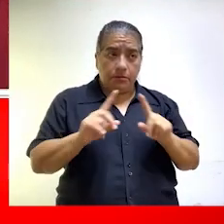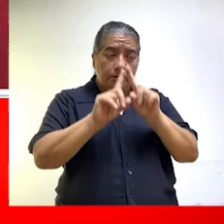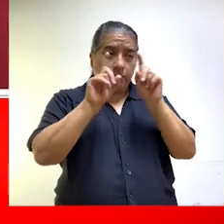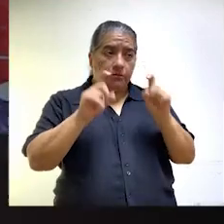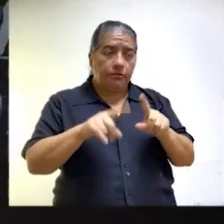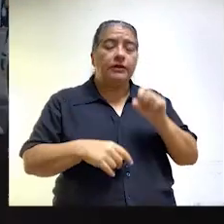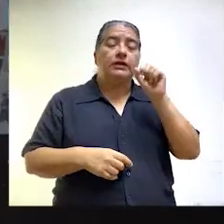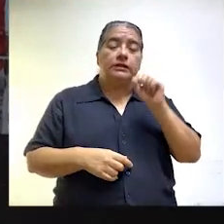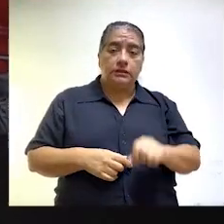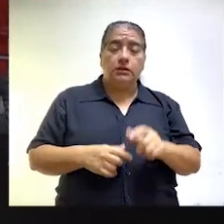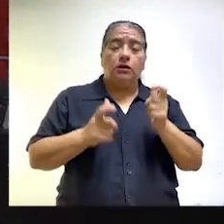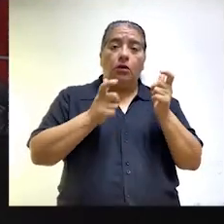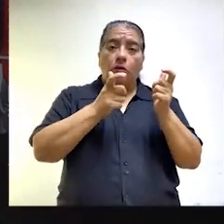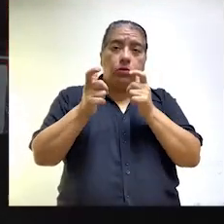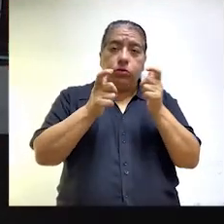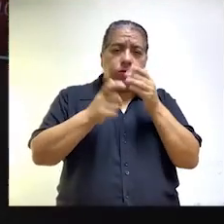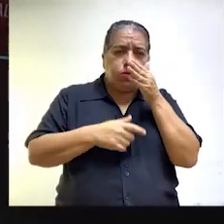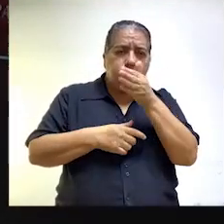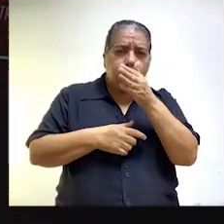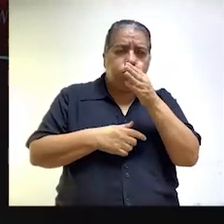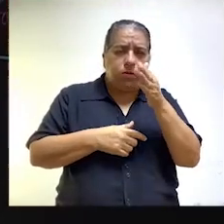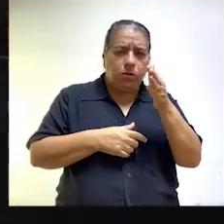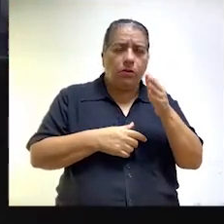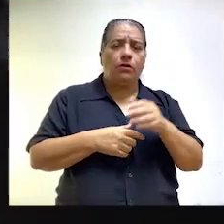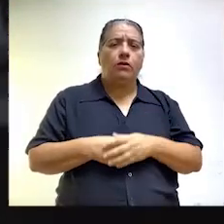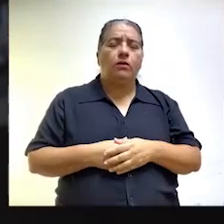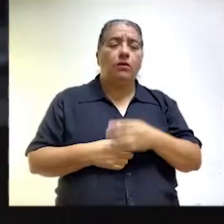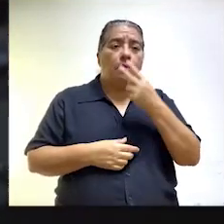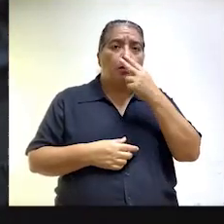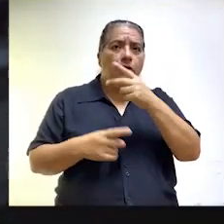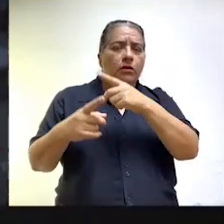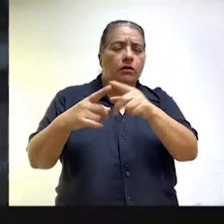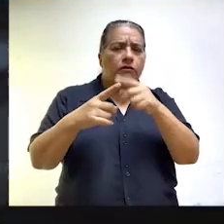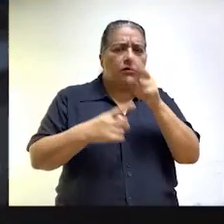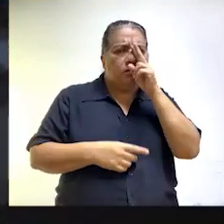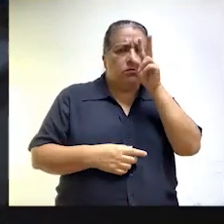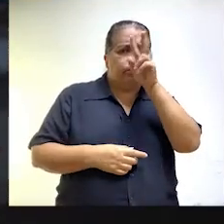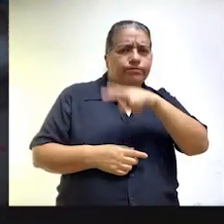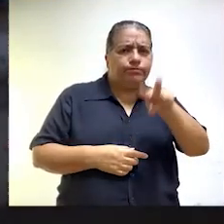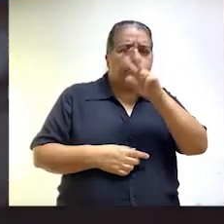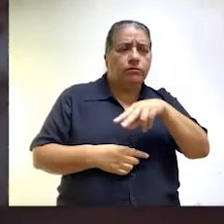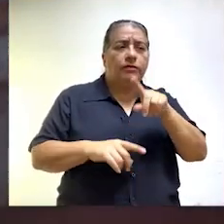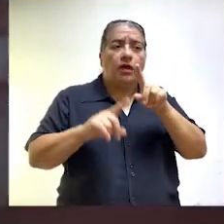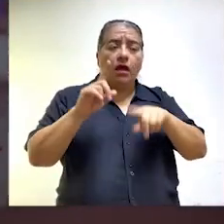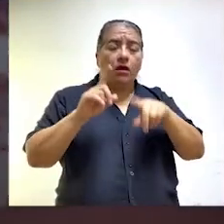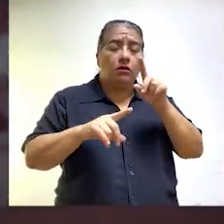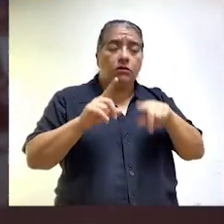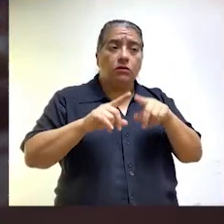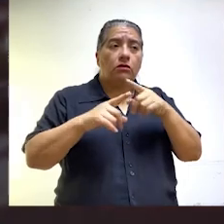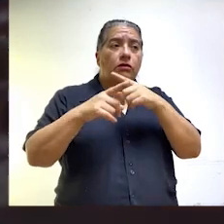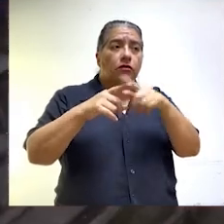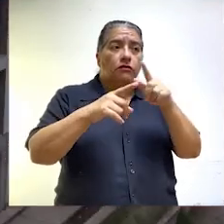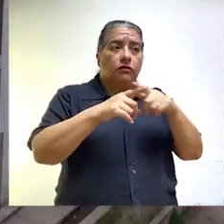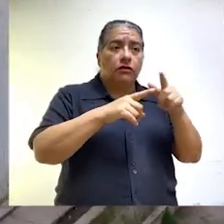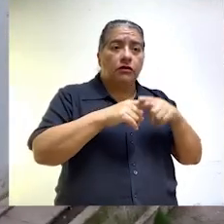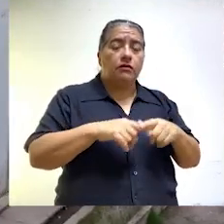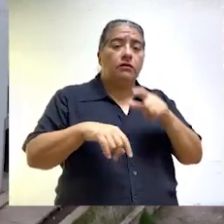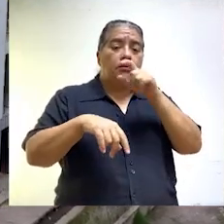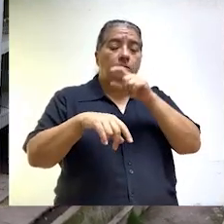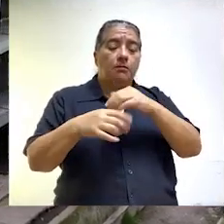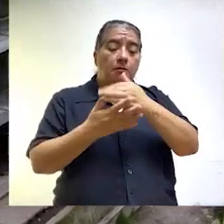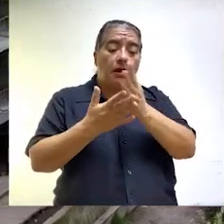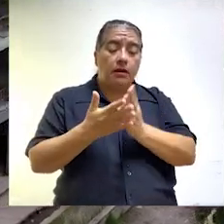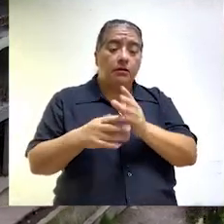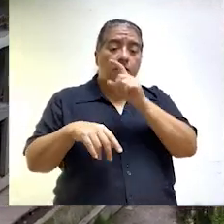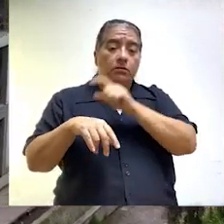materiales? Este acompañamiento efectivamente, como tú bien mencionas, las situaciones adversas lo que hemos observado es que han ido apuntando a las distintas fases